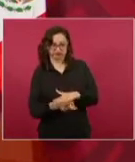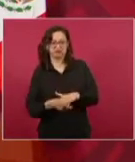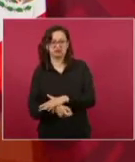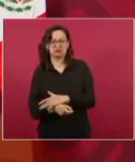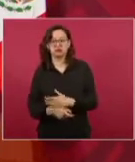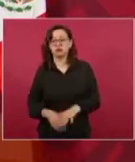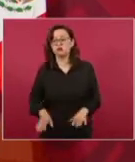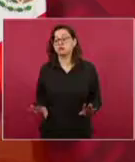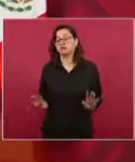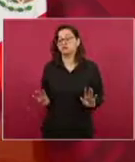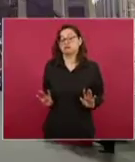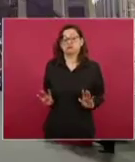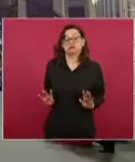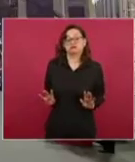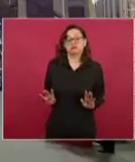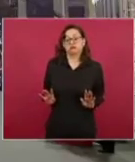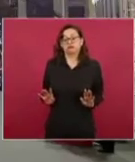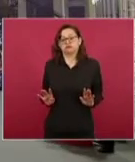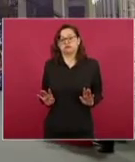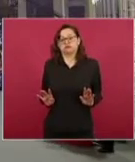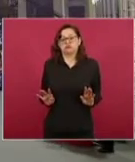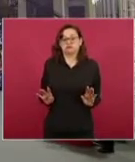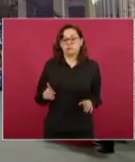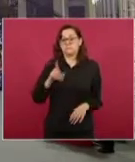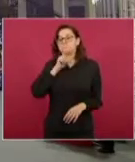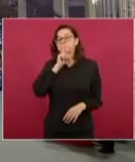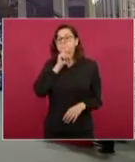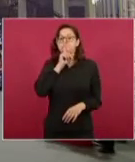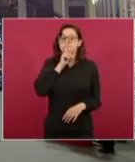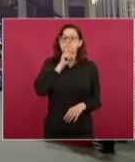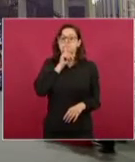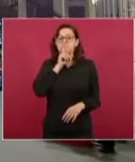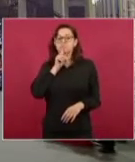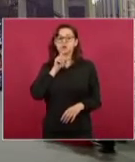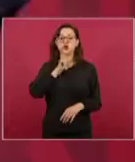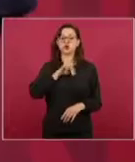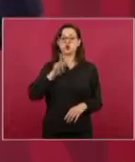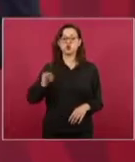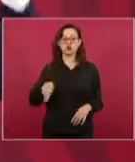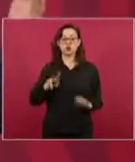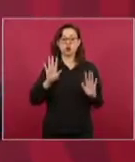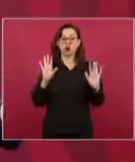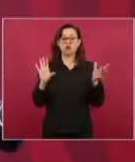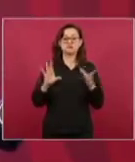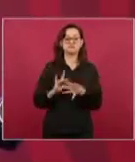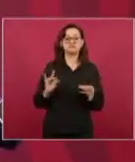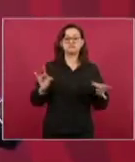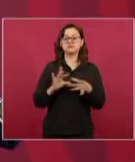No, ahora lo que vamos a tratar es sobre los dueños